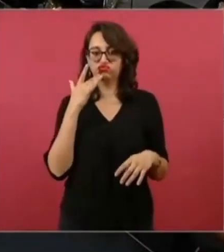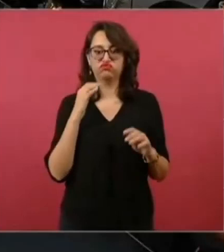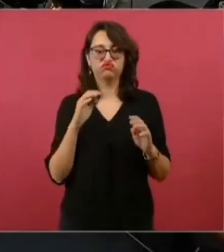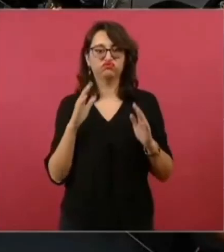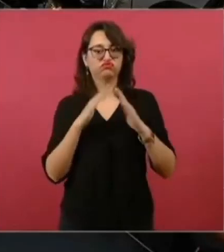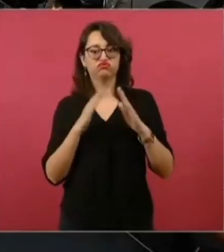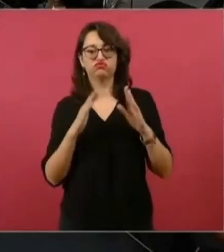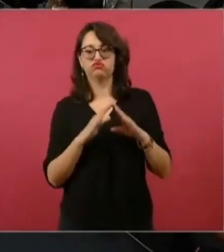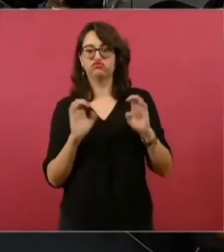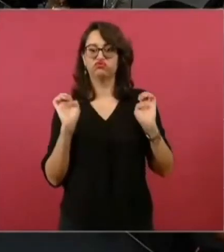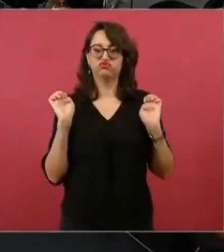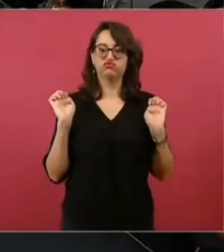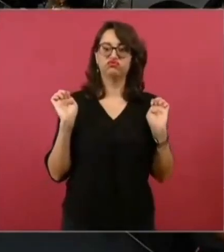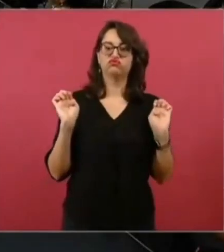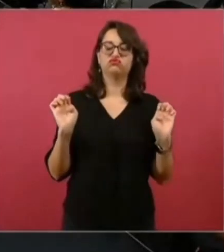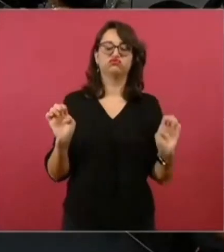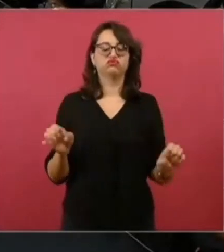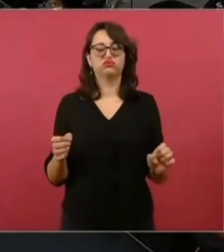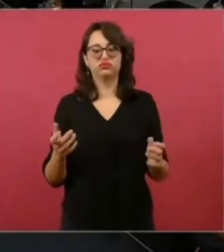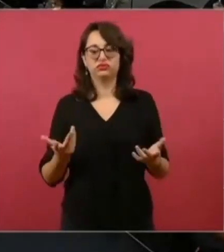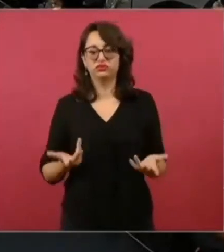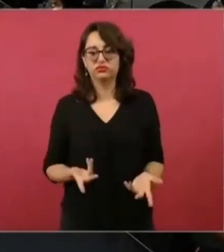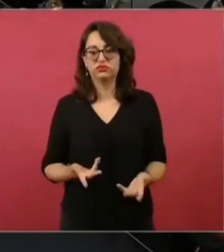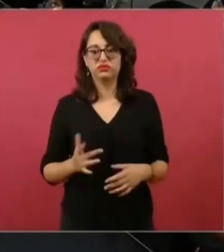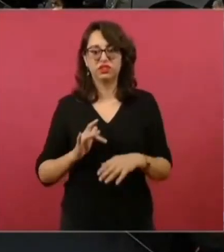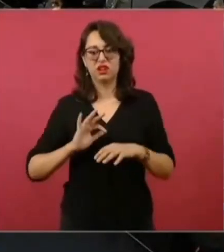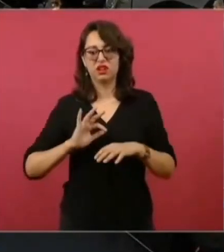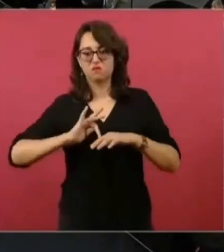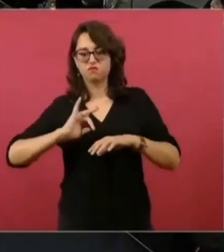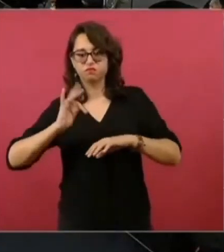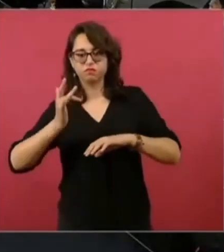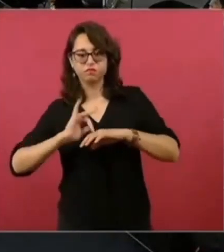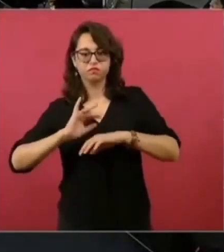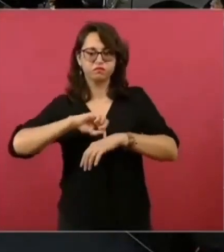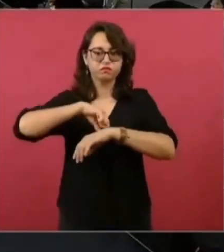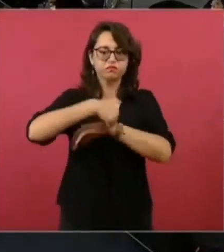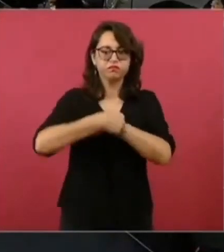residencias, las alhajas,